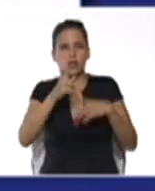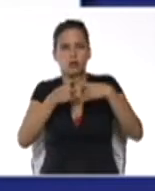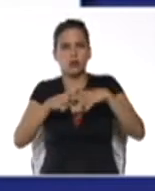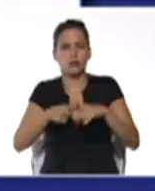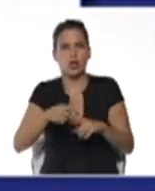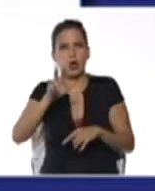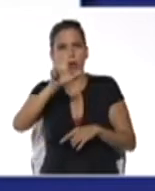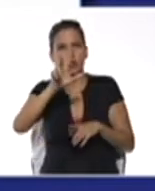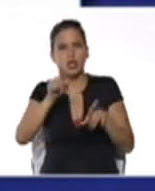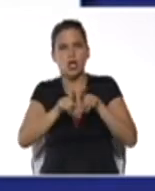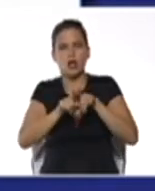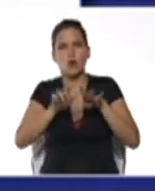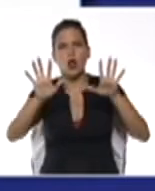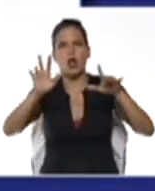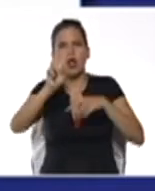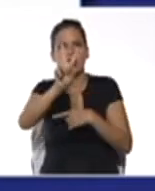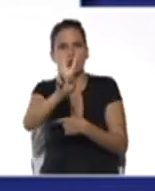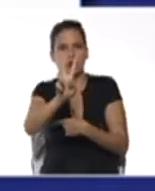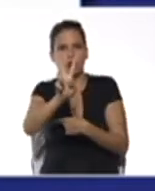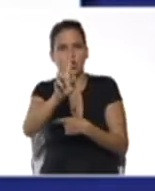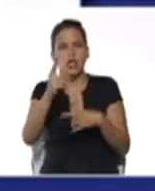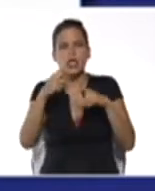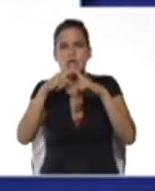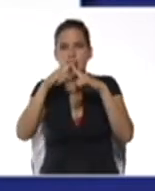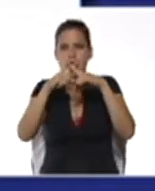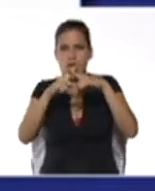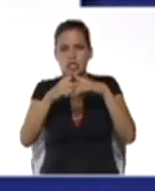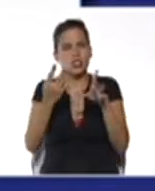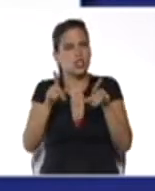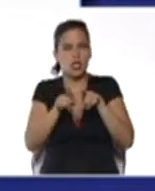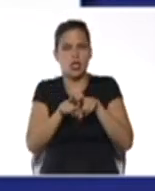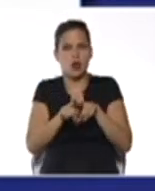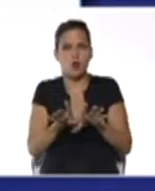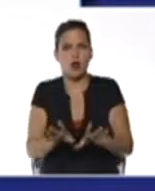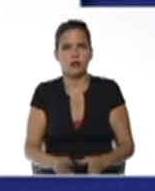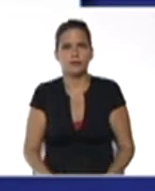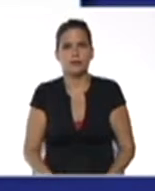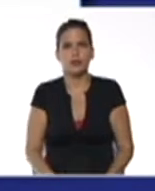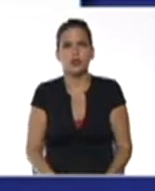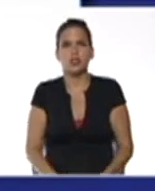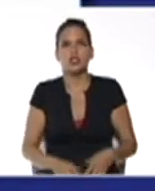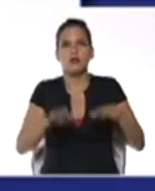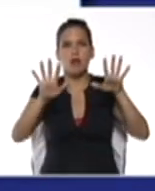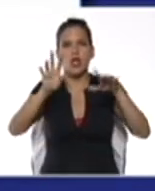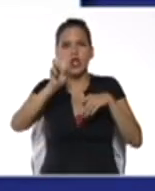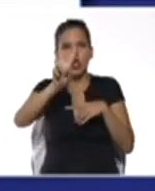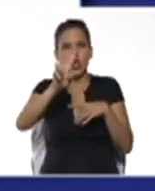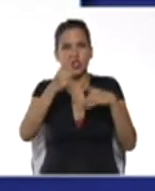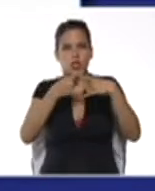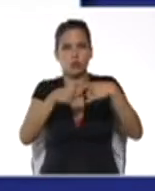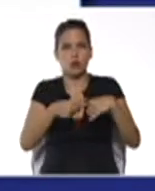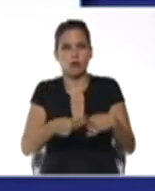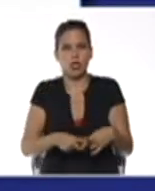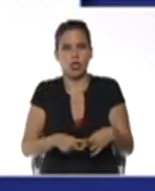siendo la x, y el 12 por x lo escribimos debajo del 10 por x, para que vaya quedando ordenado.